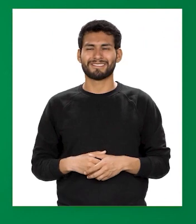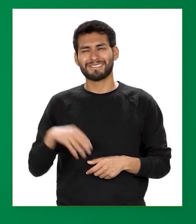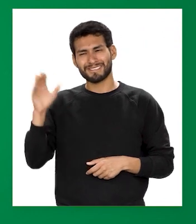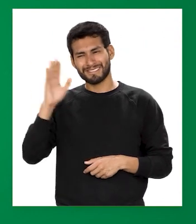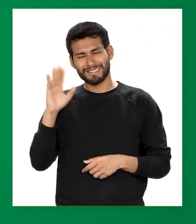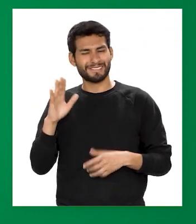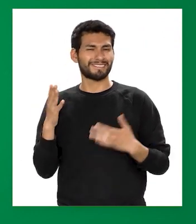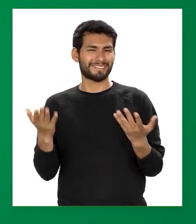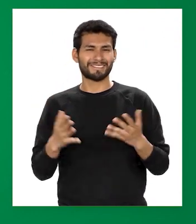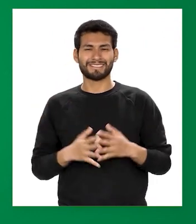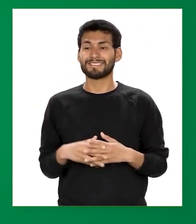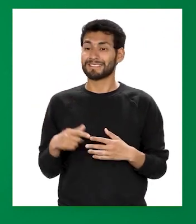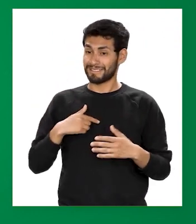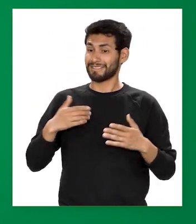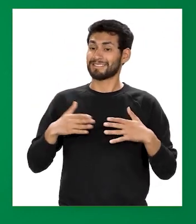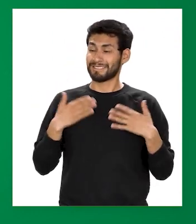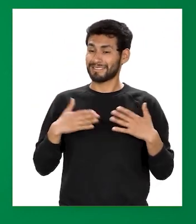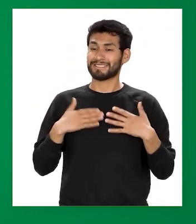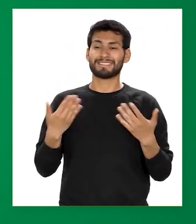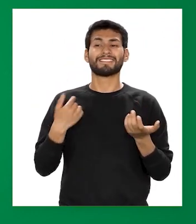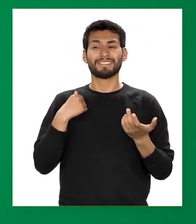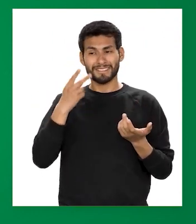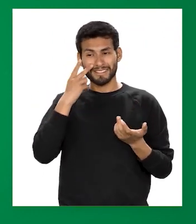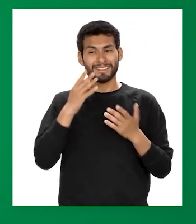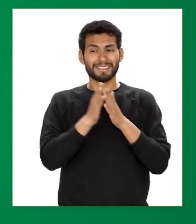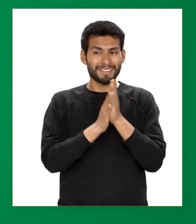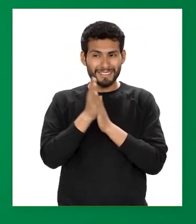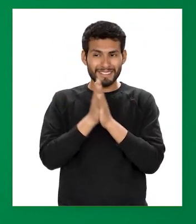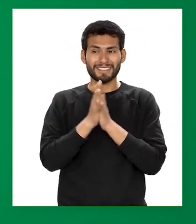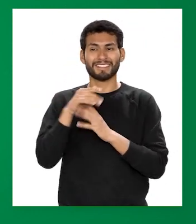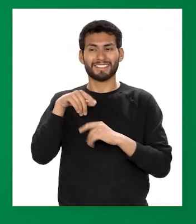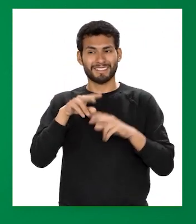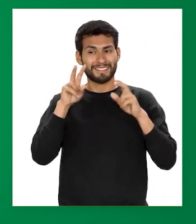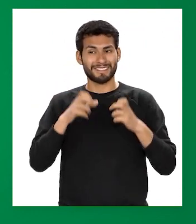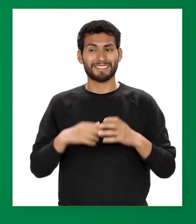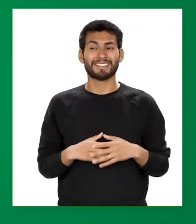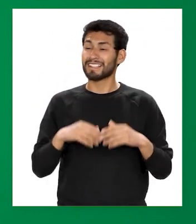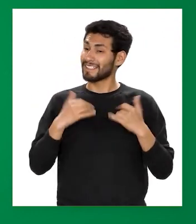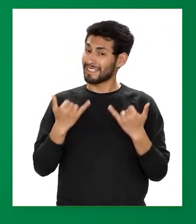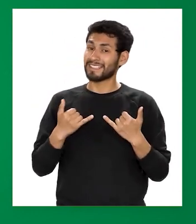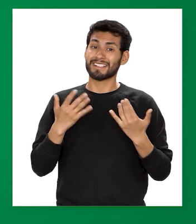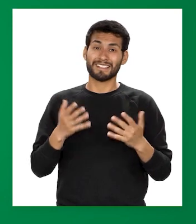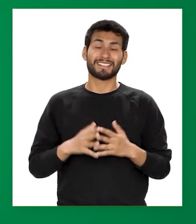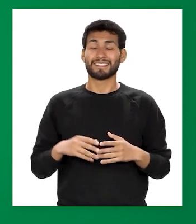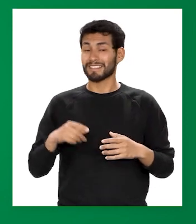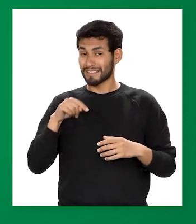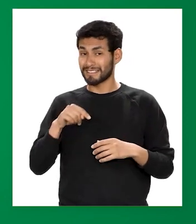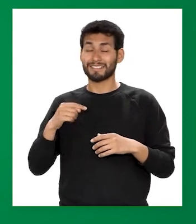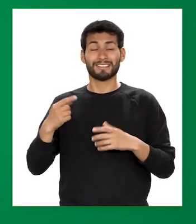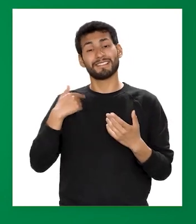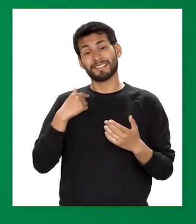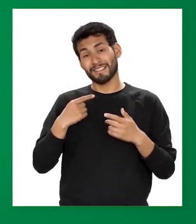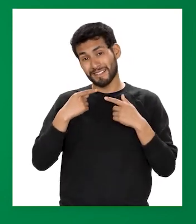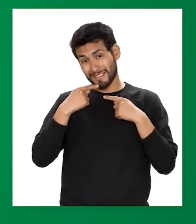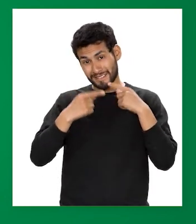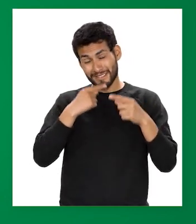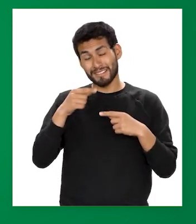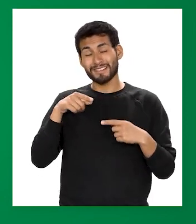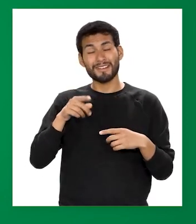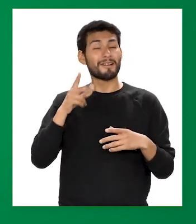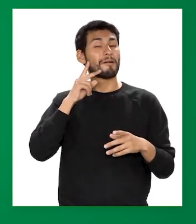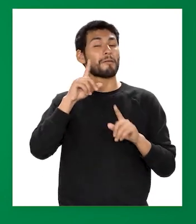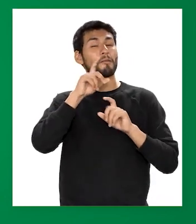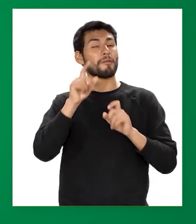¡Hola de nuevo chicos! Me siento contenta al verlos tan entusiasmados con este tema Así que, con mucho gusto, les presentaré el